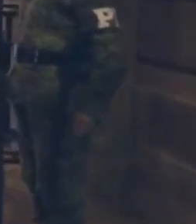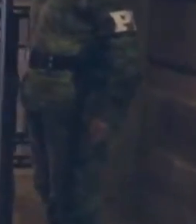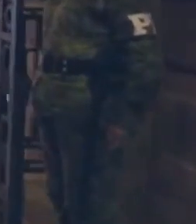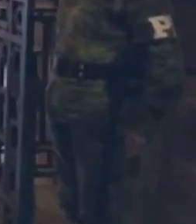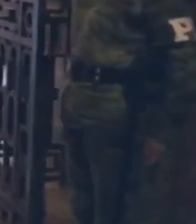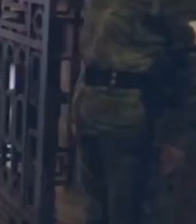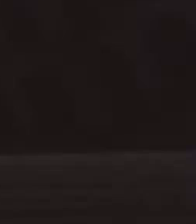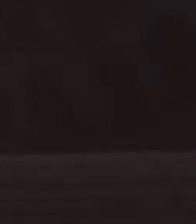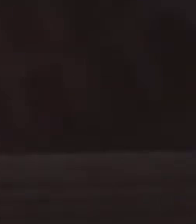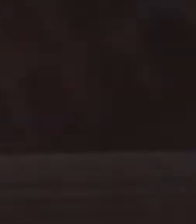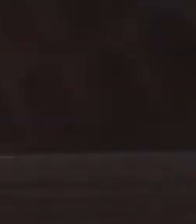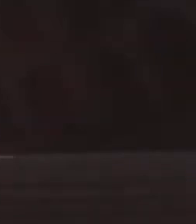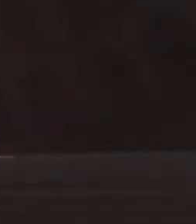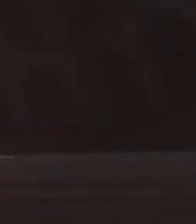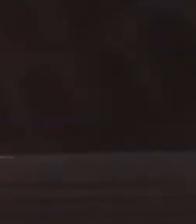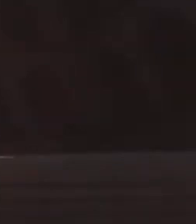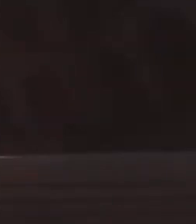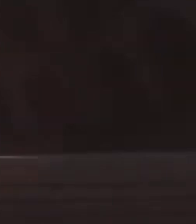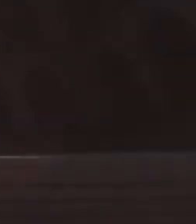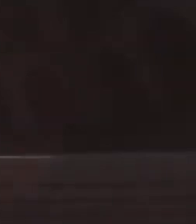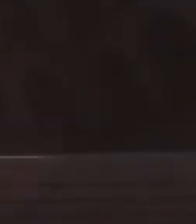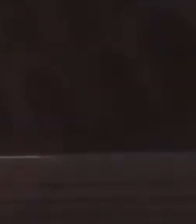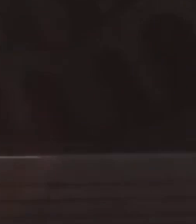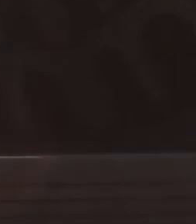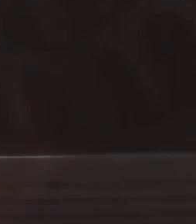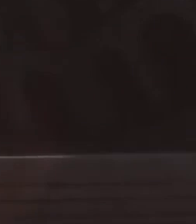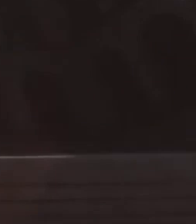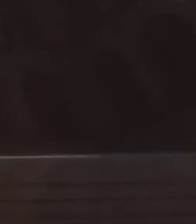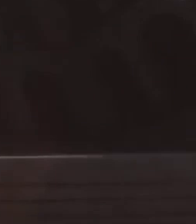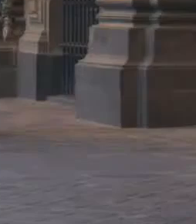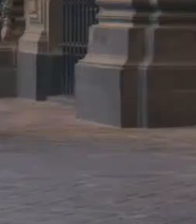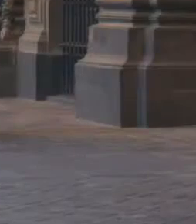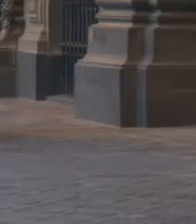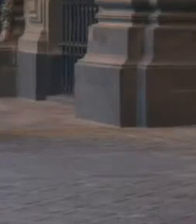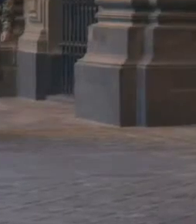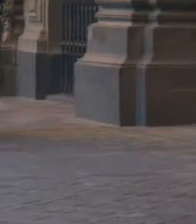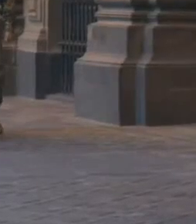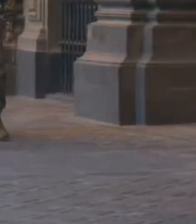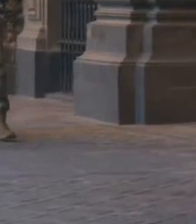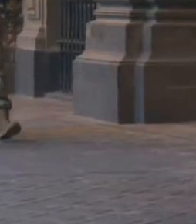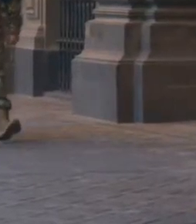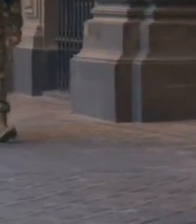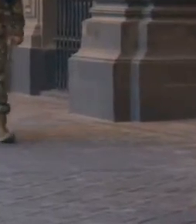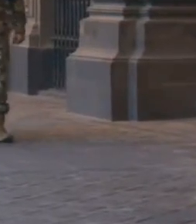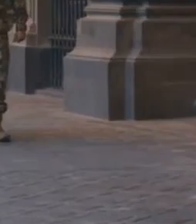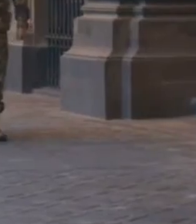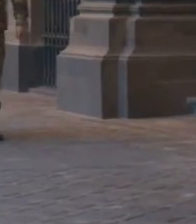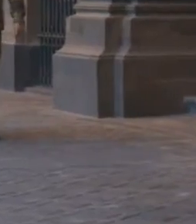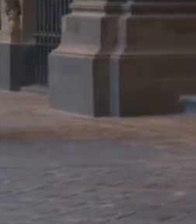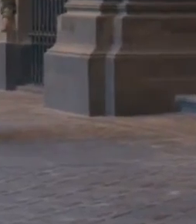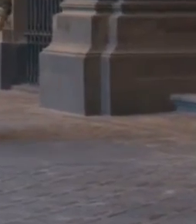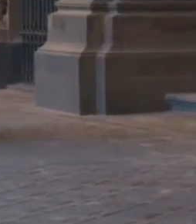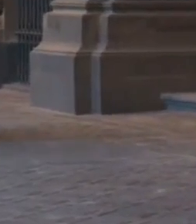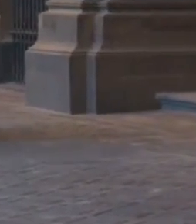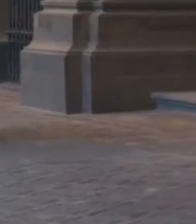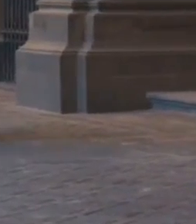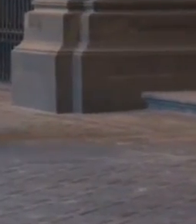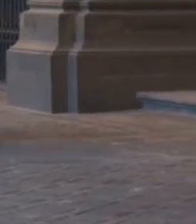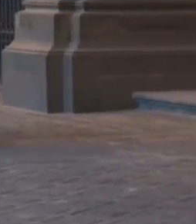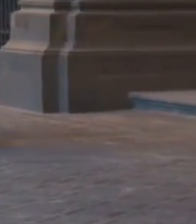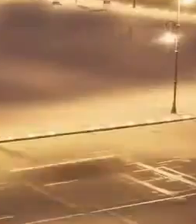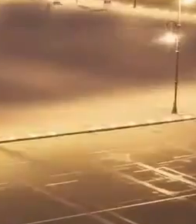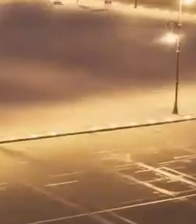de decreto de política penitenciaria, en la que se liberará a personas privadas de su libertad que sean mayores de 75